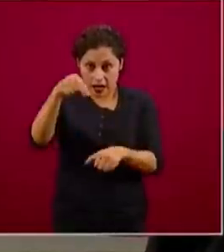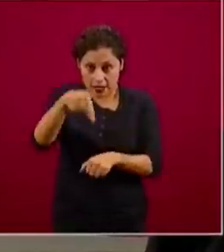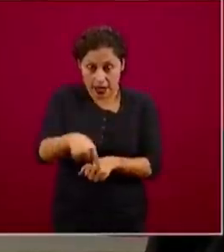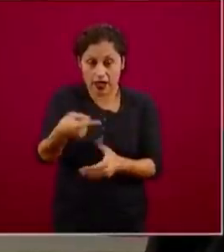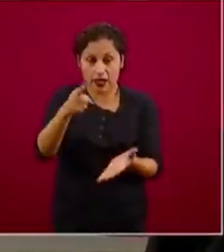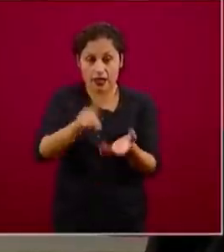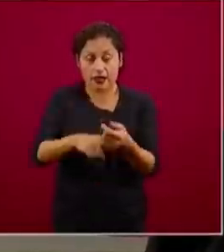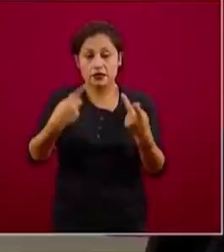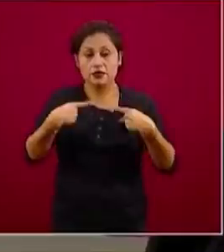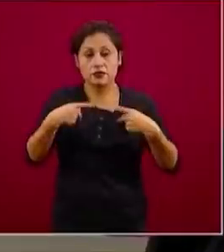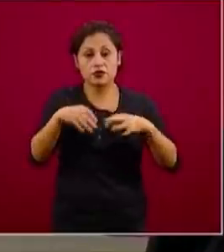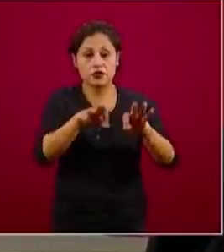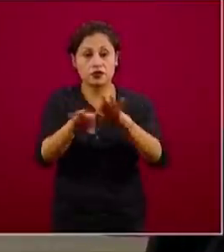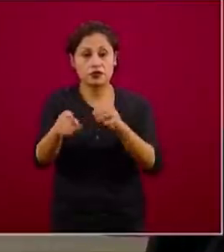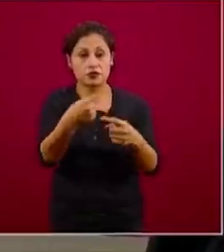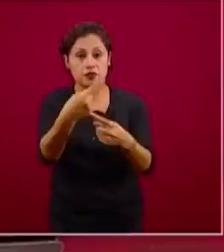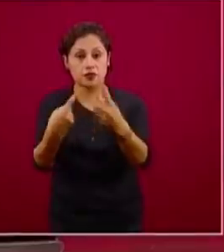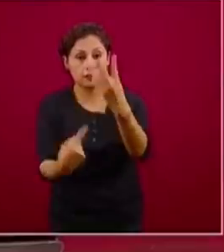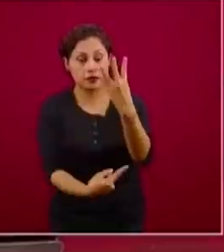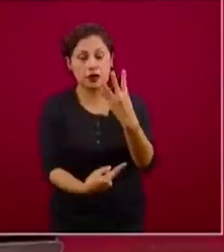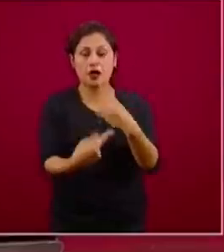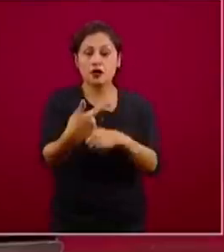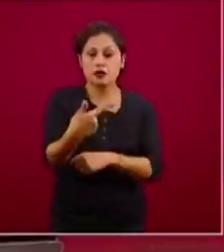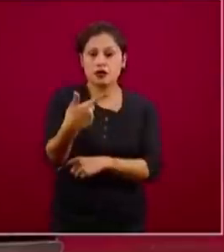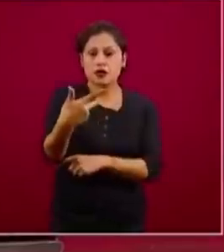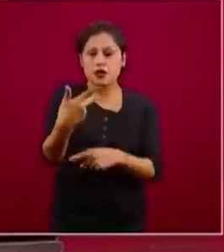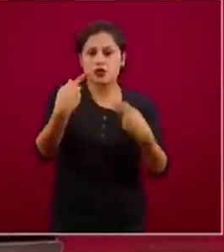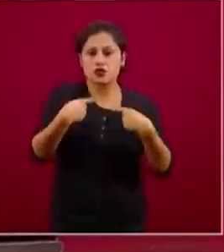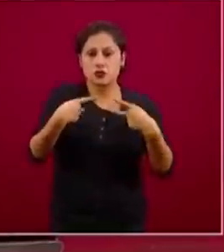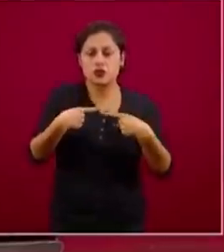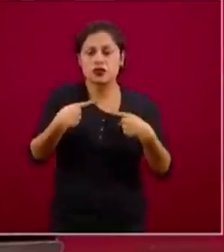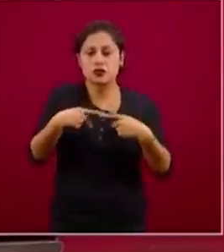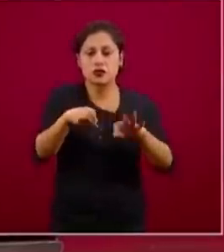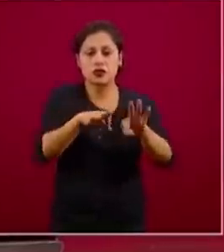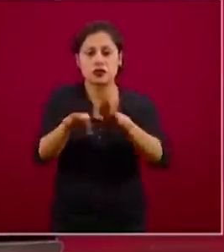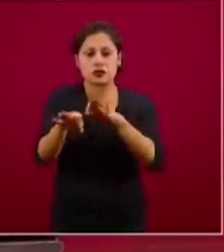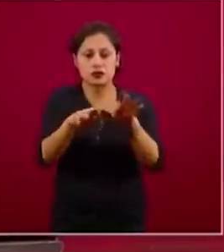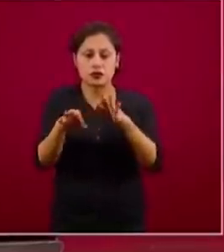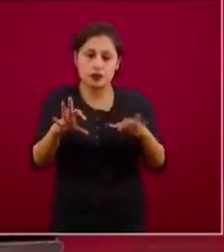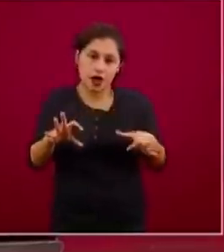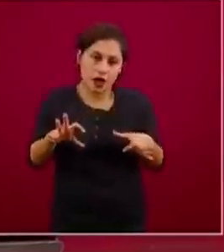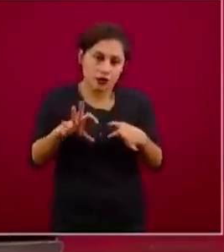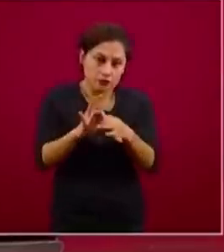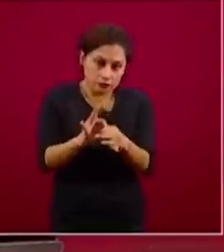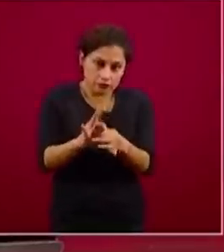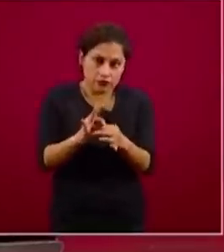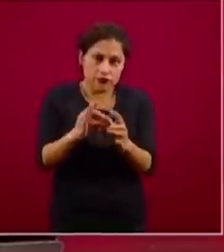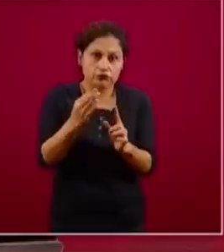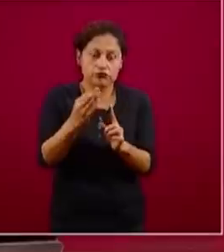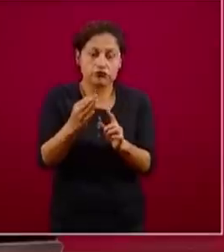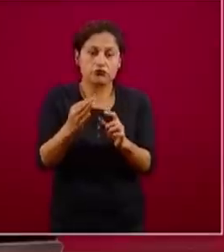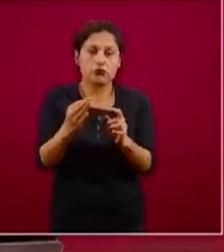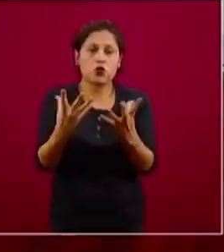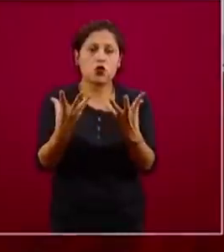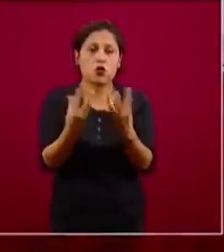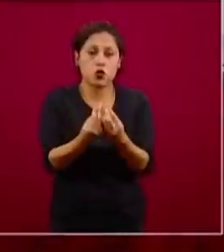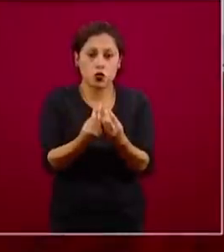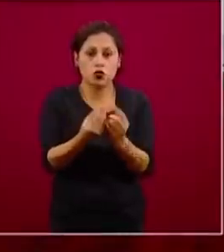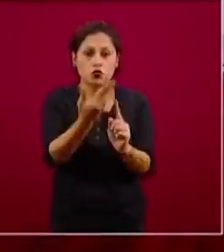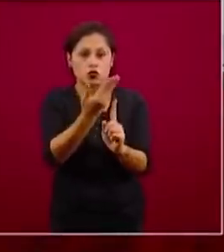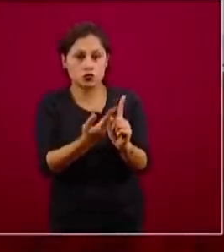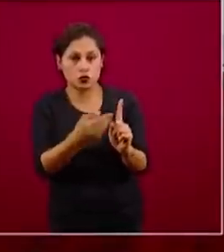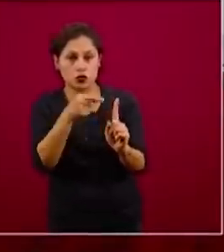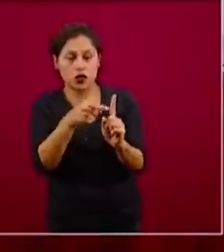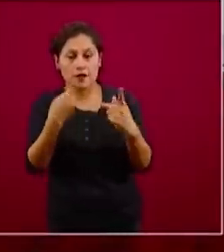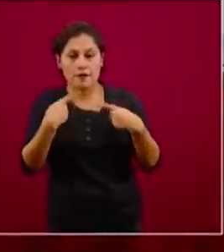personas, hasta el momento hemos identificado siete u ocho, que trabajan íntimamente relacionados físicamente con este